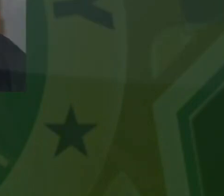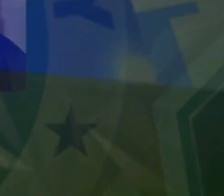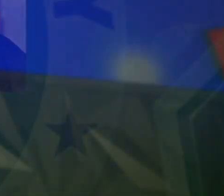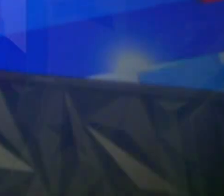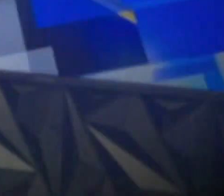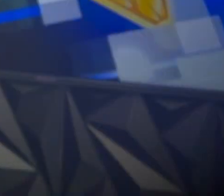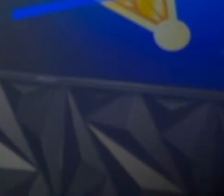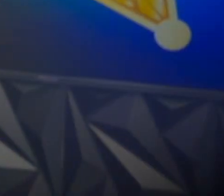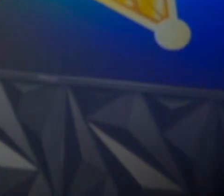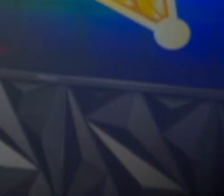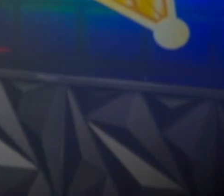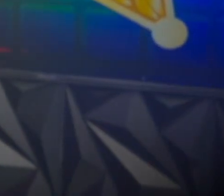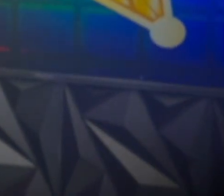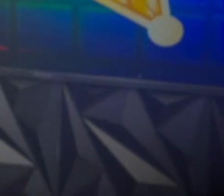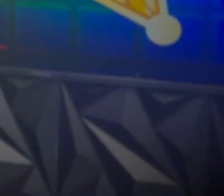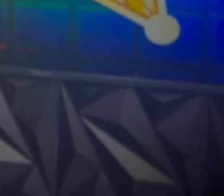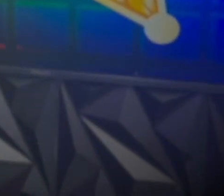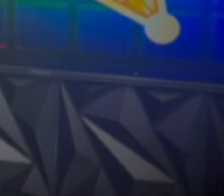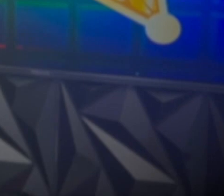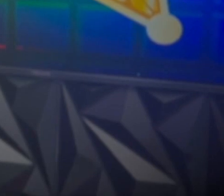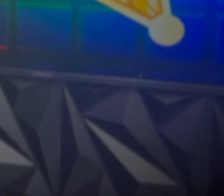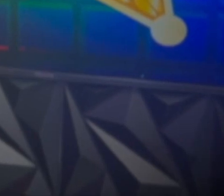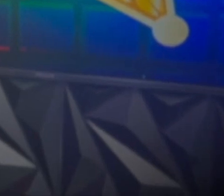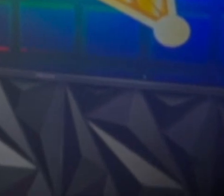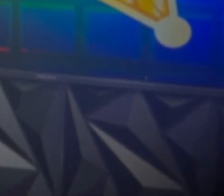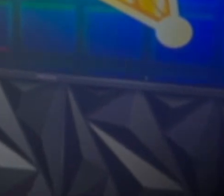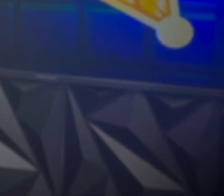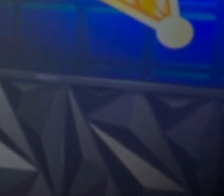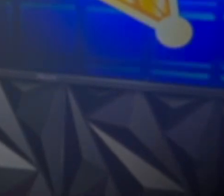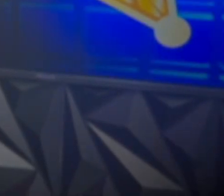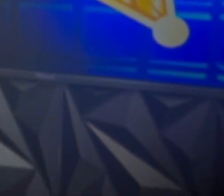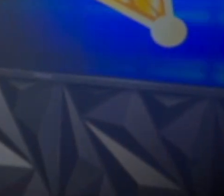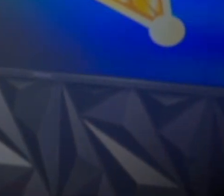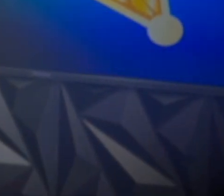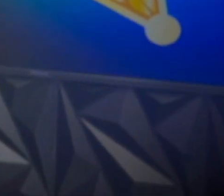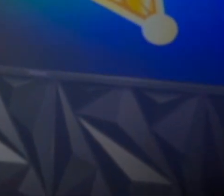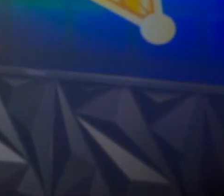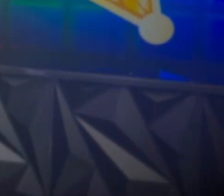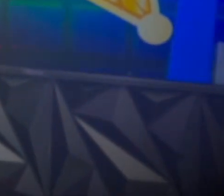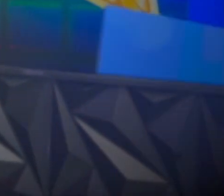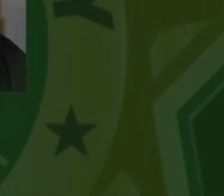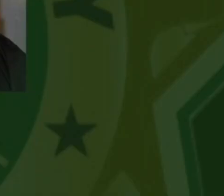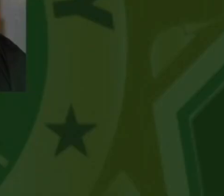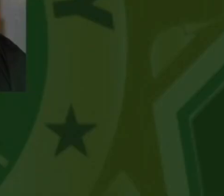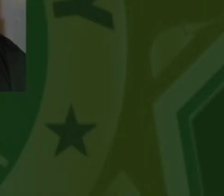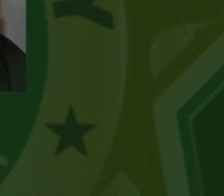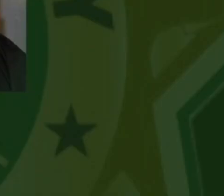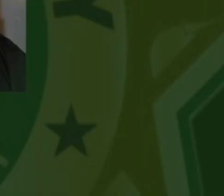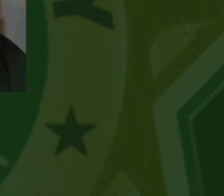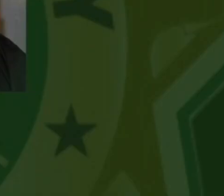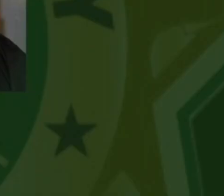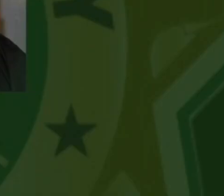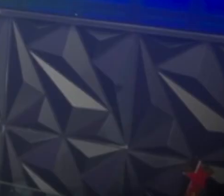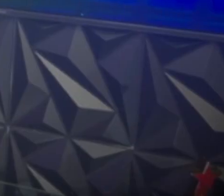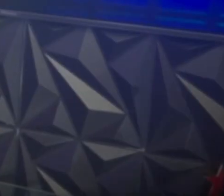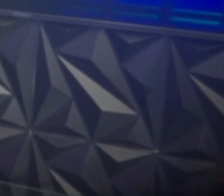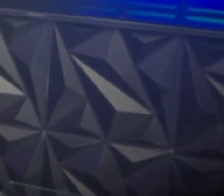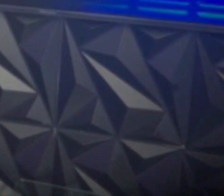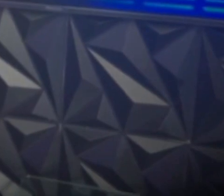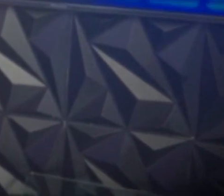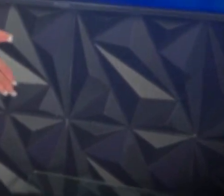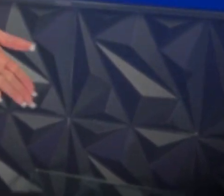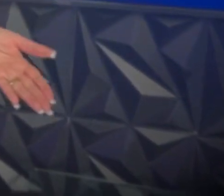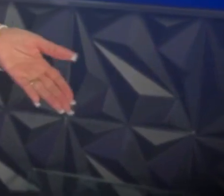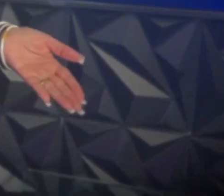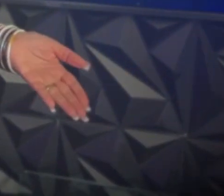la ley y si usted tiene la dicha de tener una libertad condicional, no viole las condiciones. Y señores,